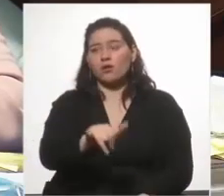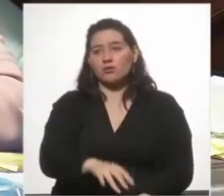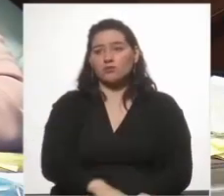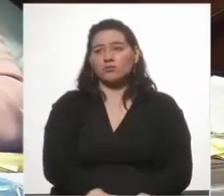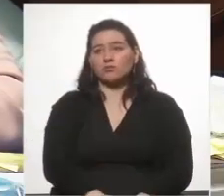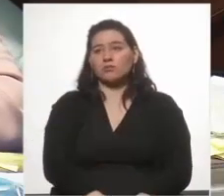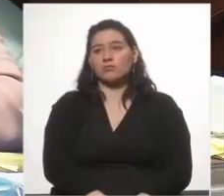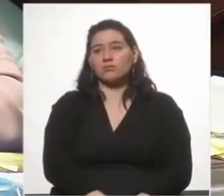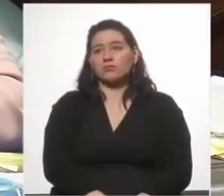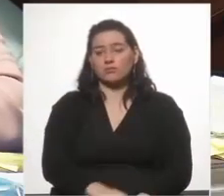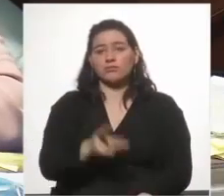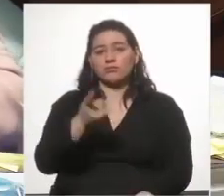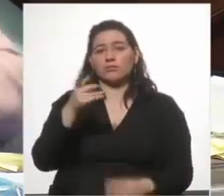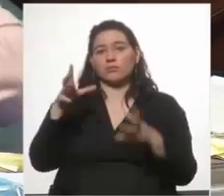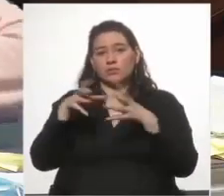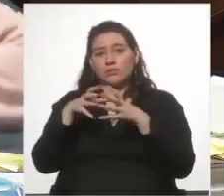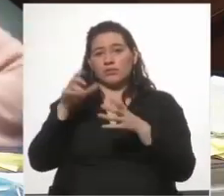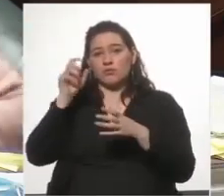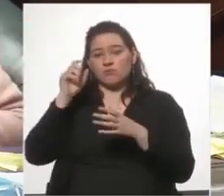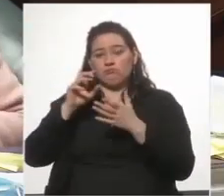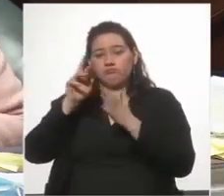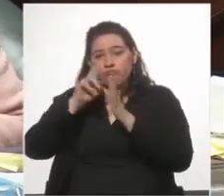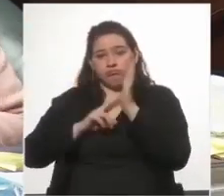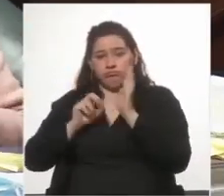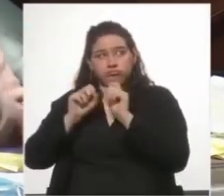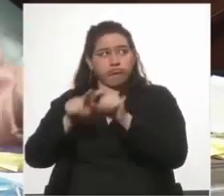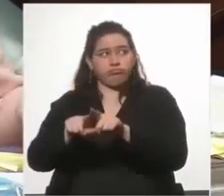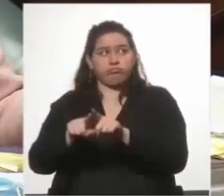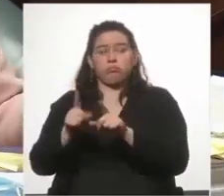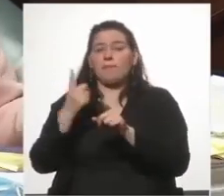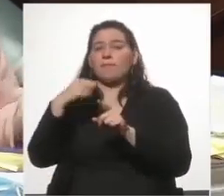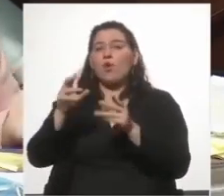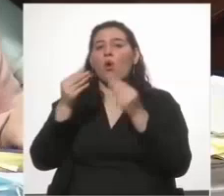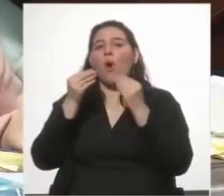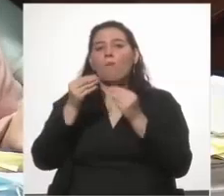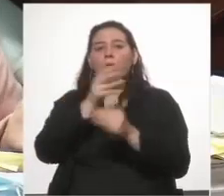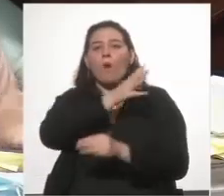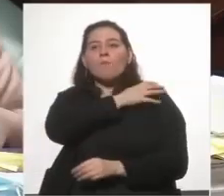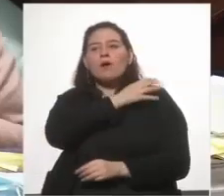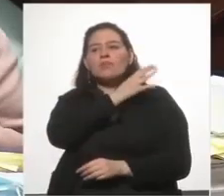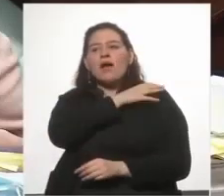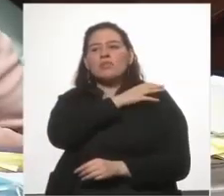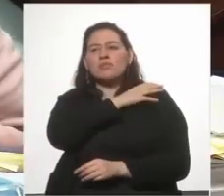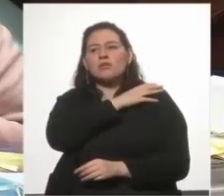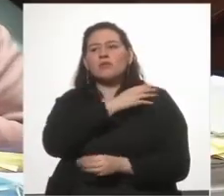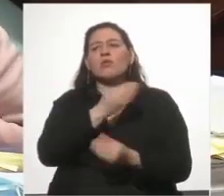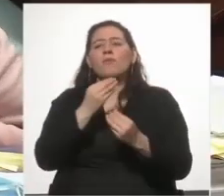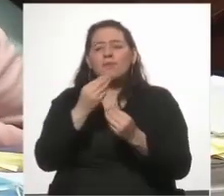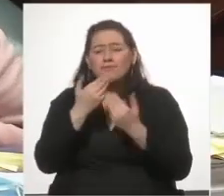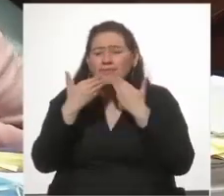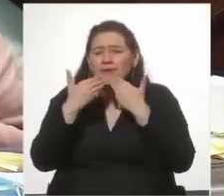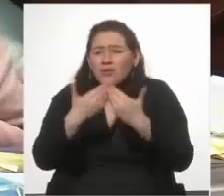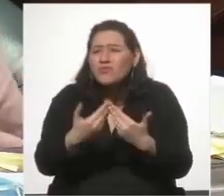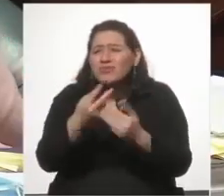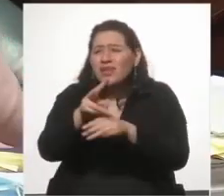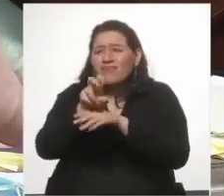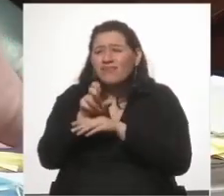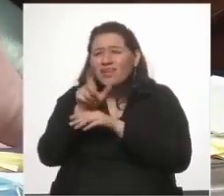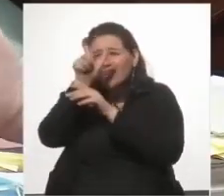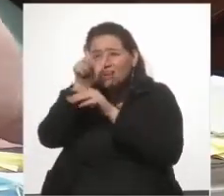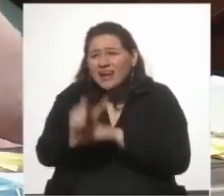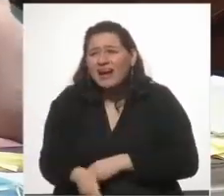los tribunales de honor tienen su reglamentación pero como un comandante en jefe las preguntas que le hace el fiscal